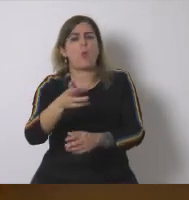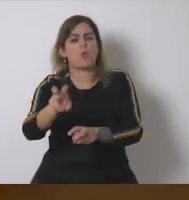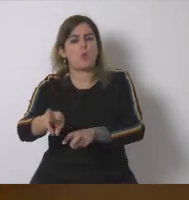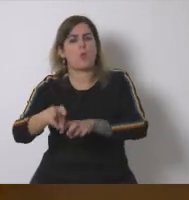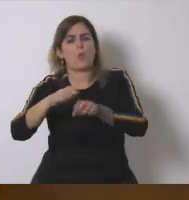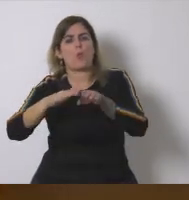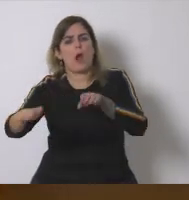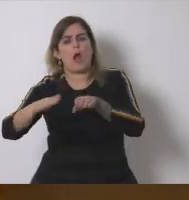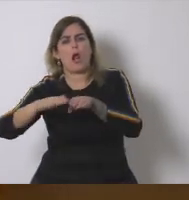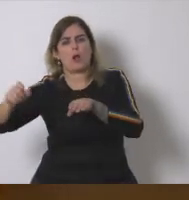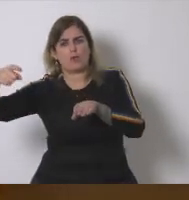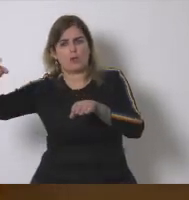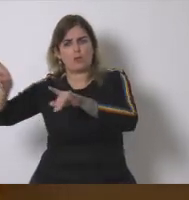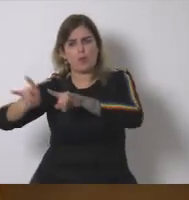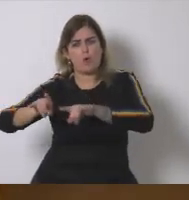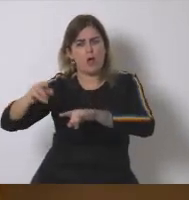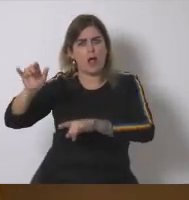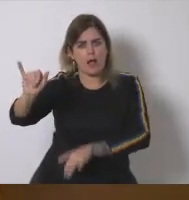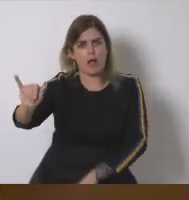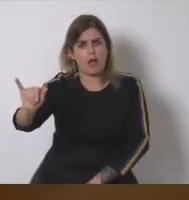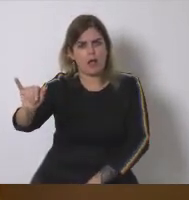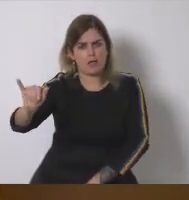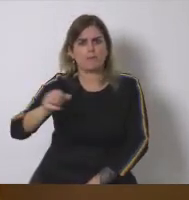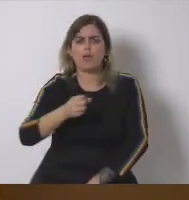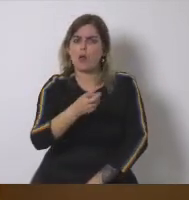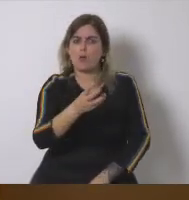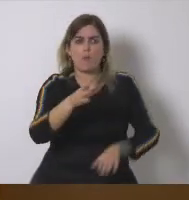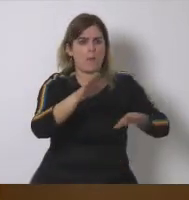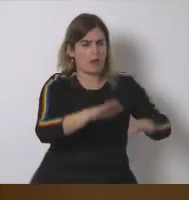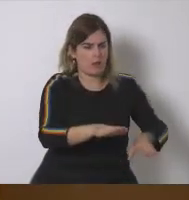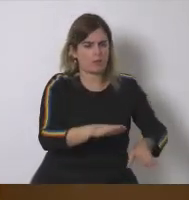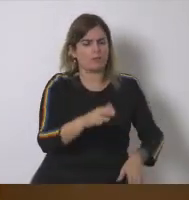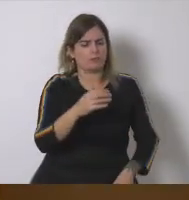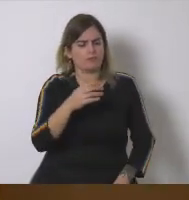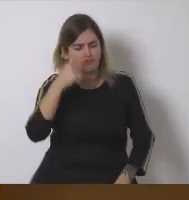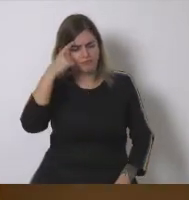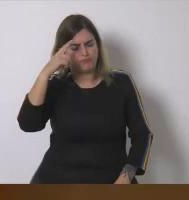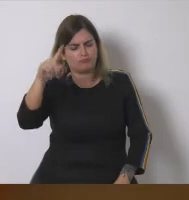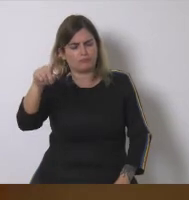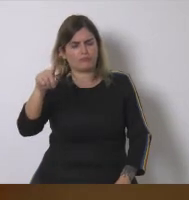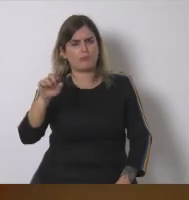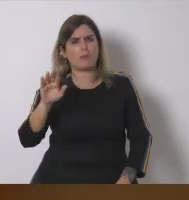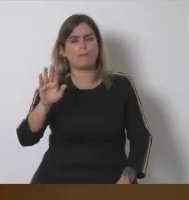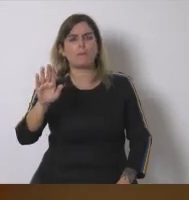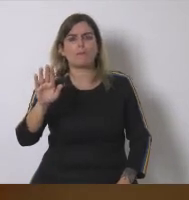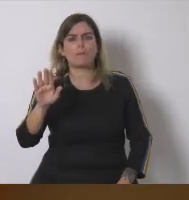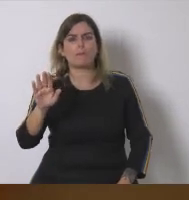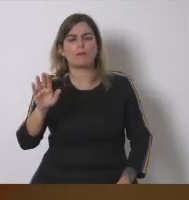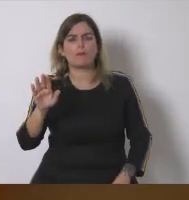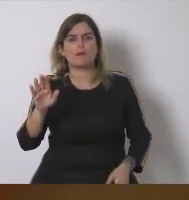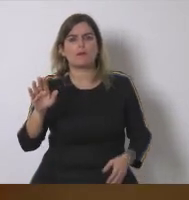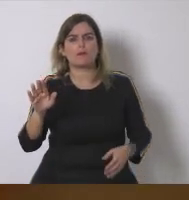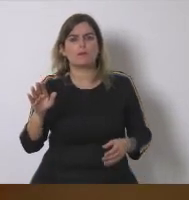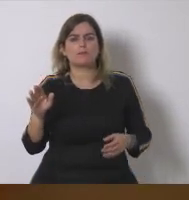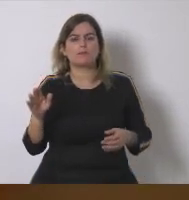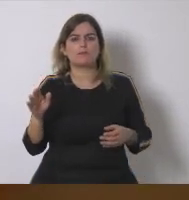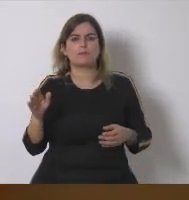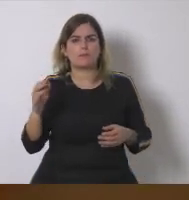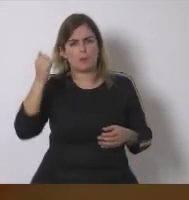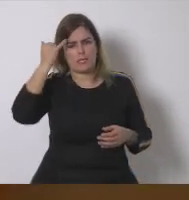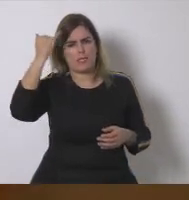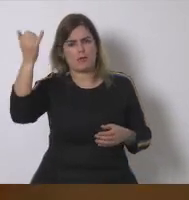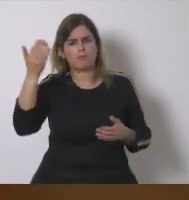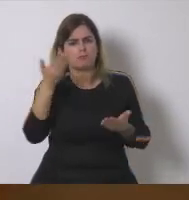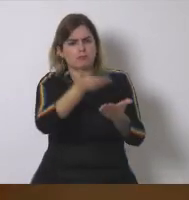porque ya ha instalado algunos campos fotovoltaicos pero sé